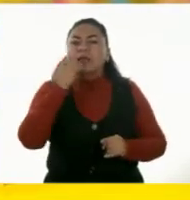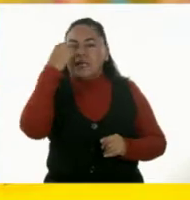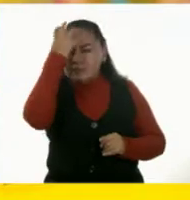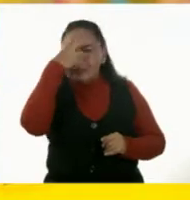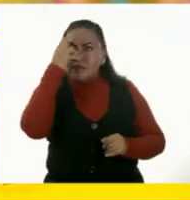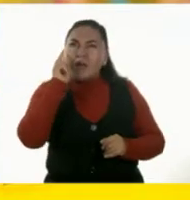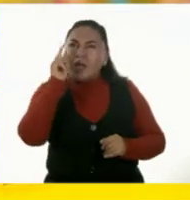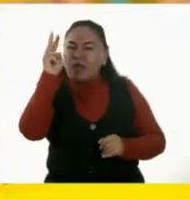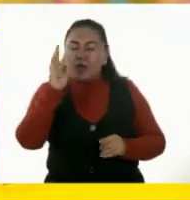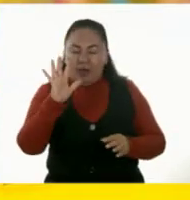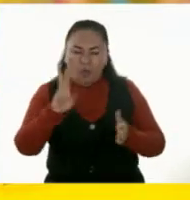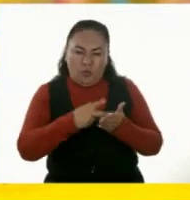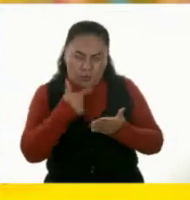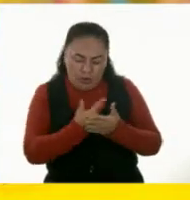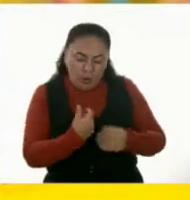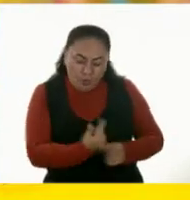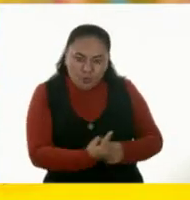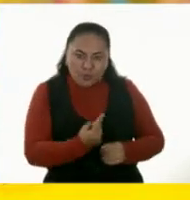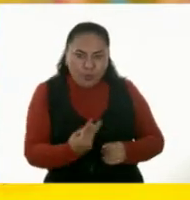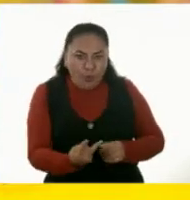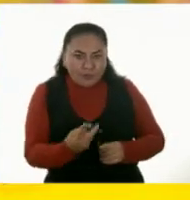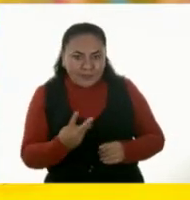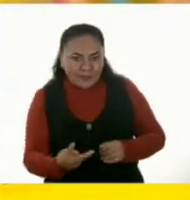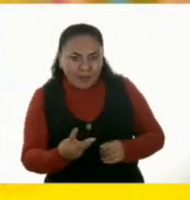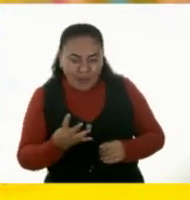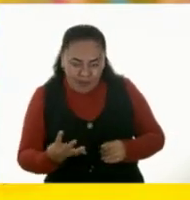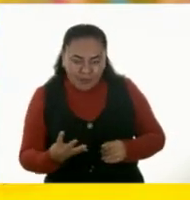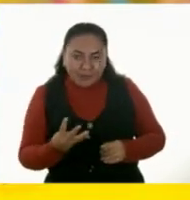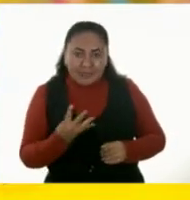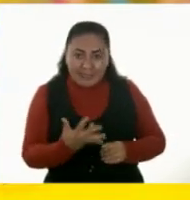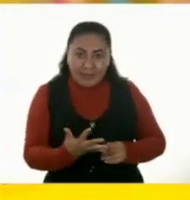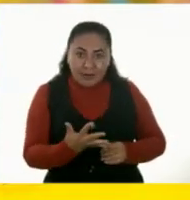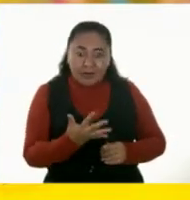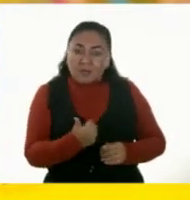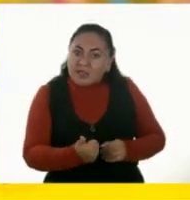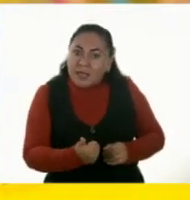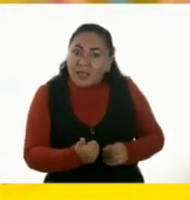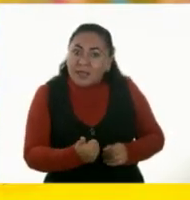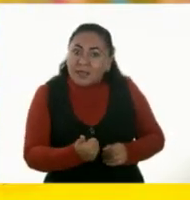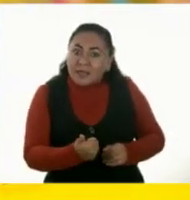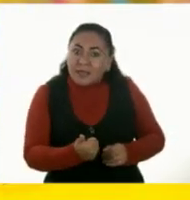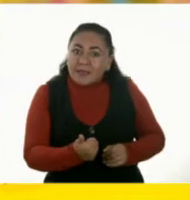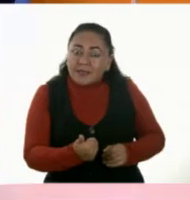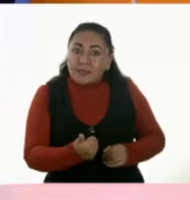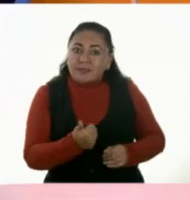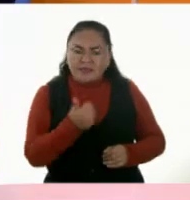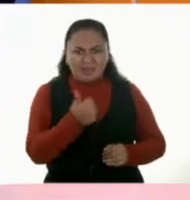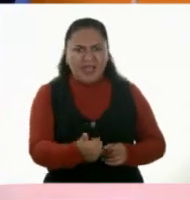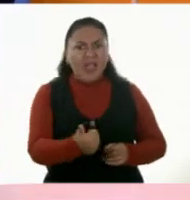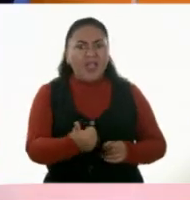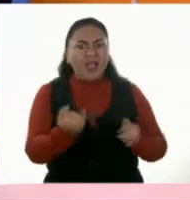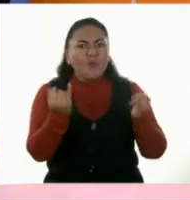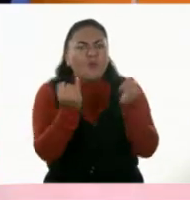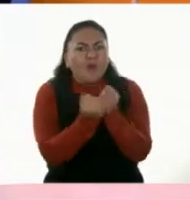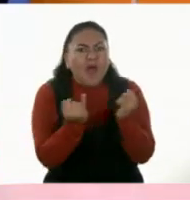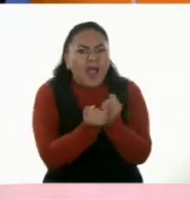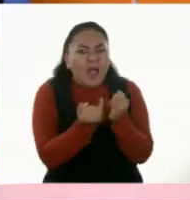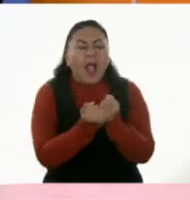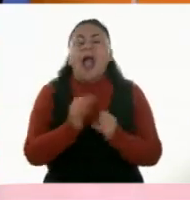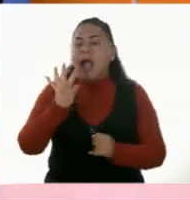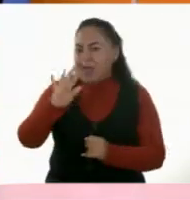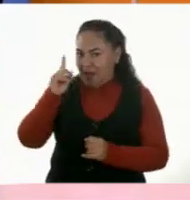bien. A ver, las cuento. Un, dos, tres, cuatro, cinco y seis. Seis también. Vamos a